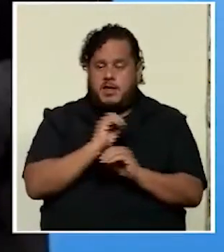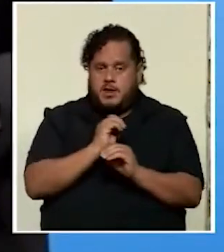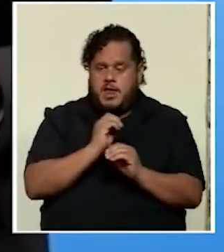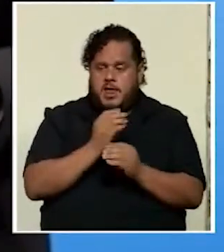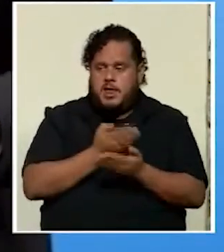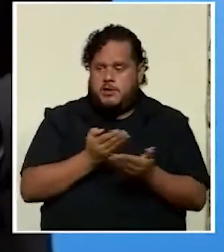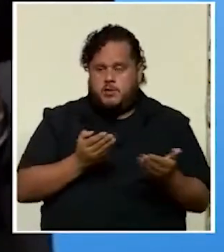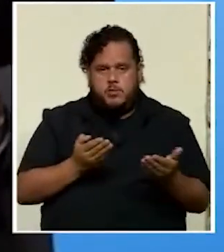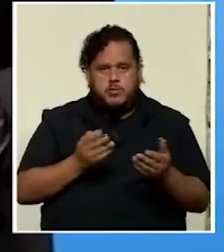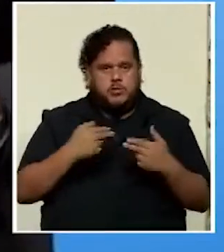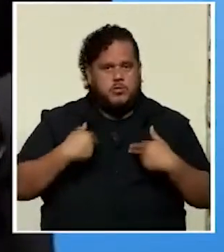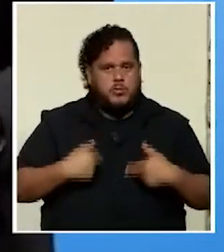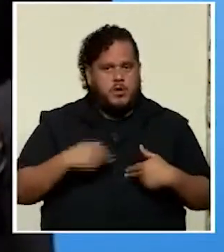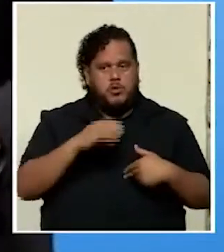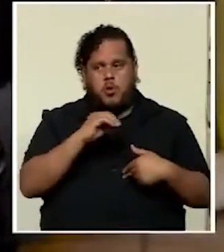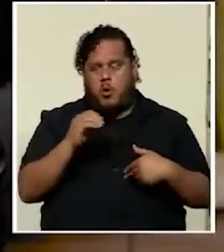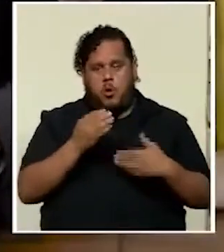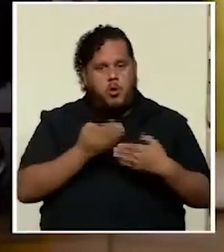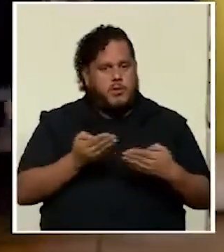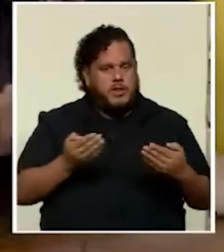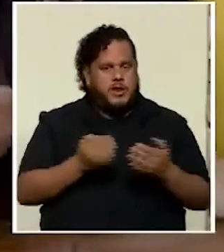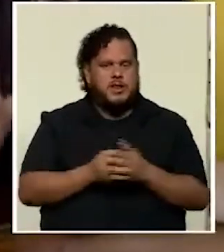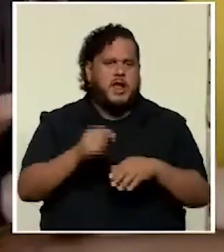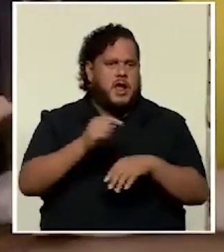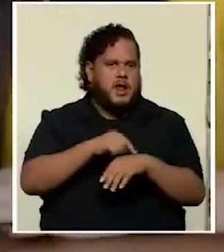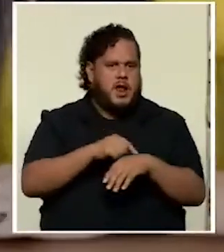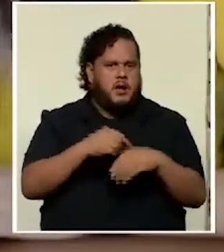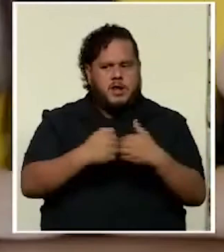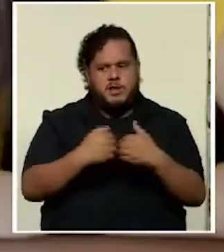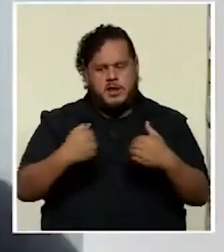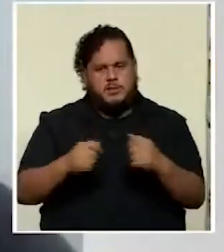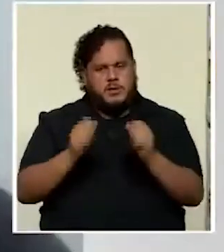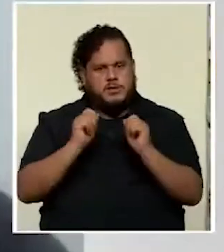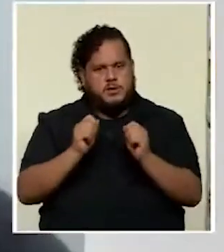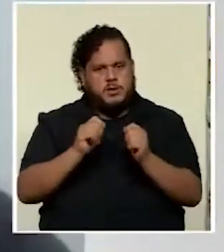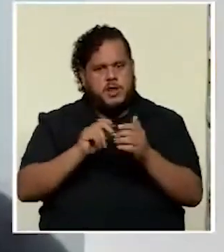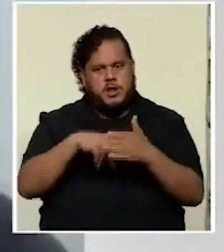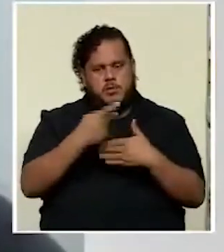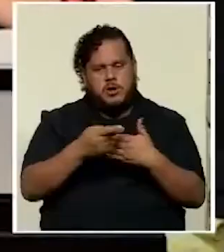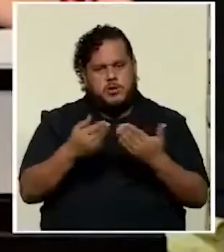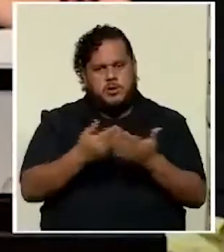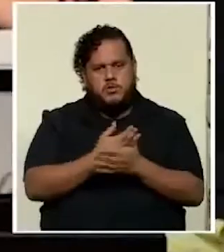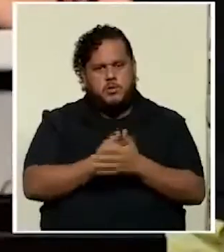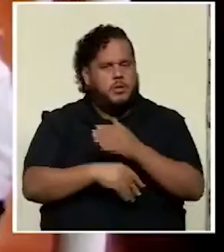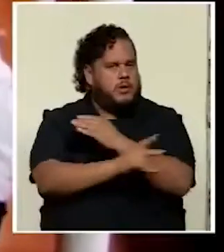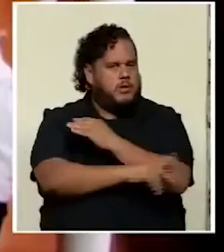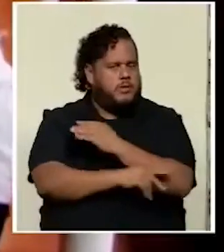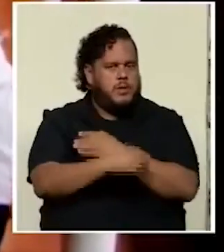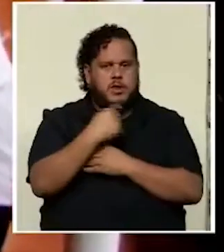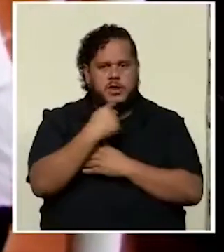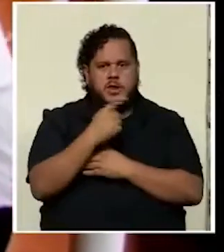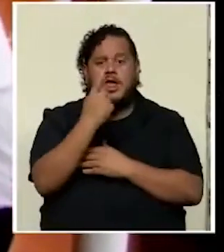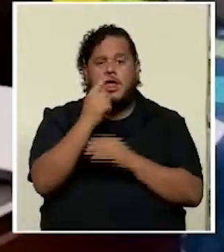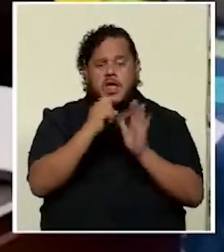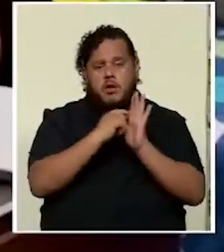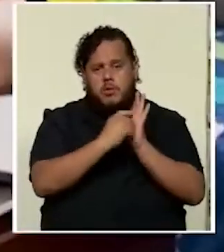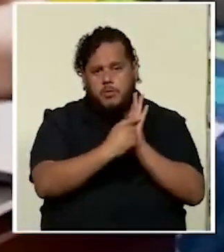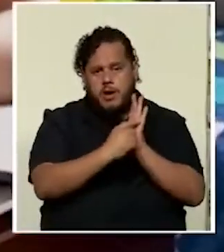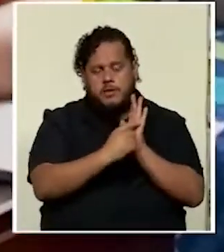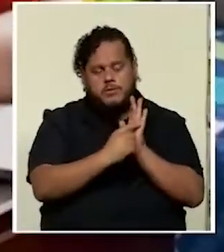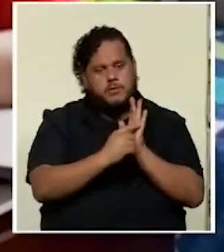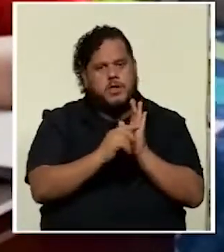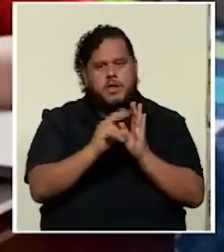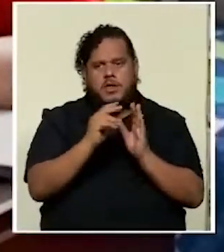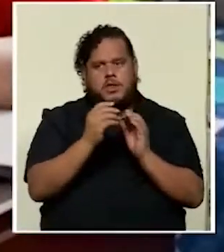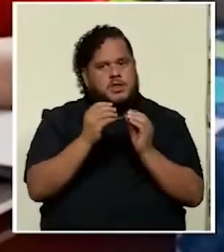y materiales a la hora de la brecha educativa el programa de nueva república señala en un párrafo y sin mayores